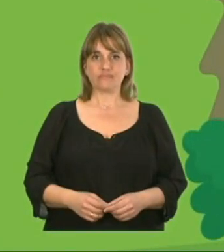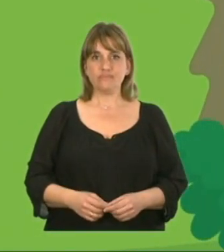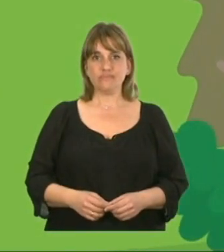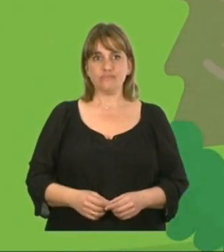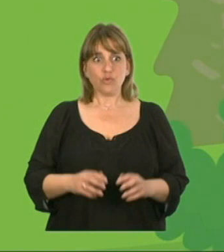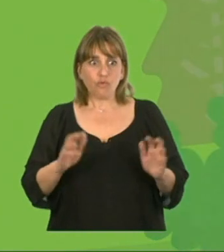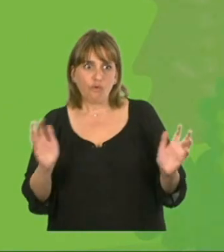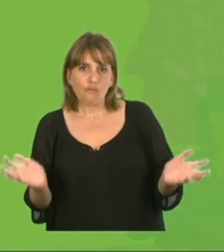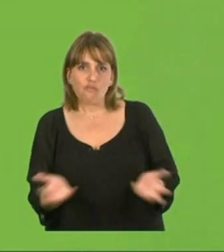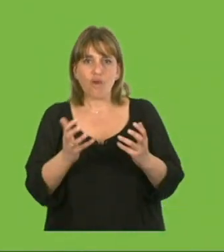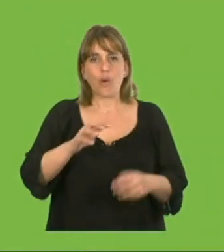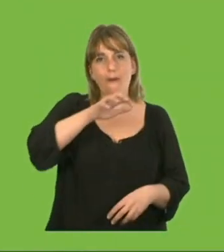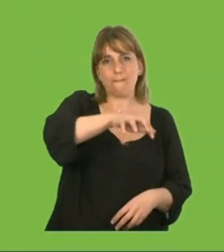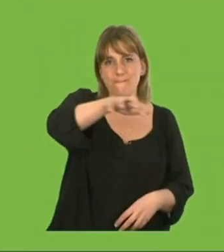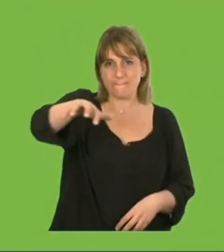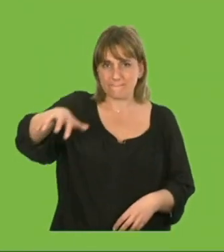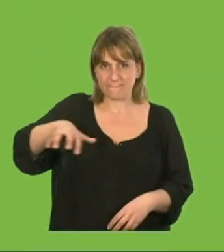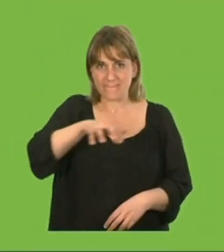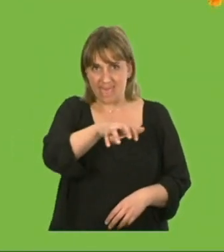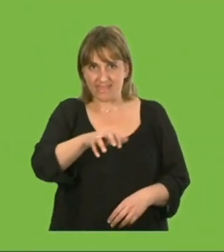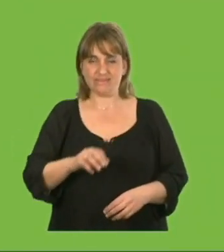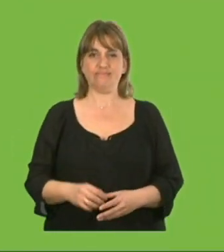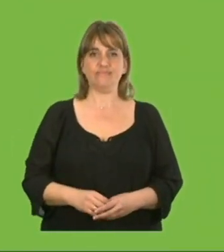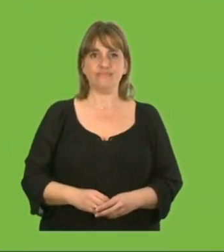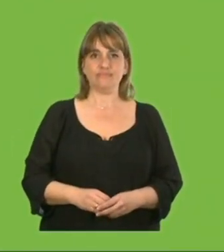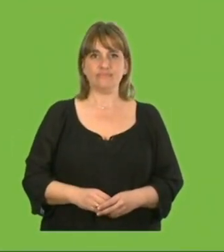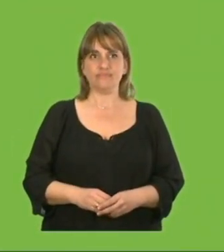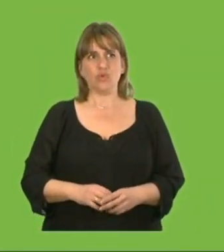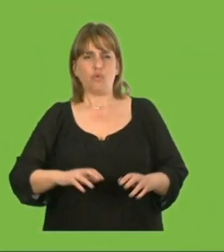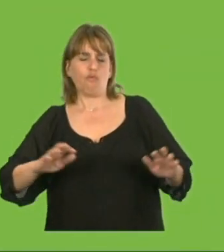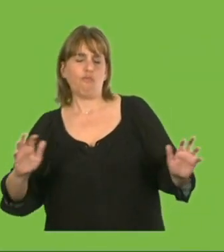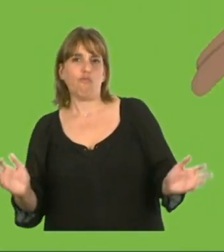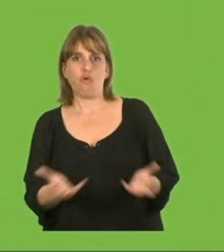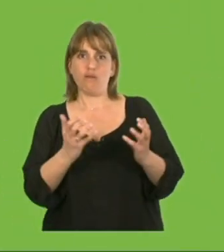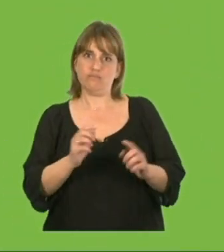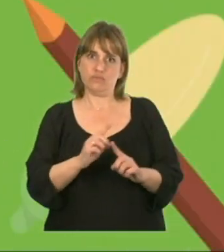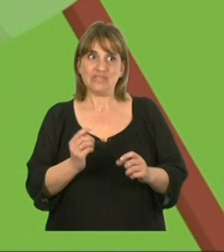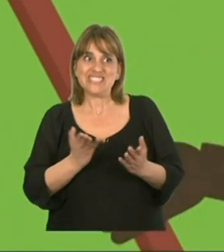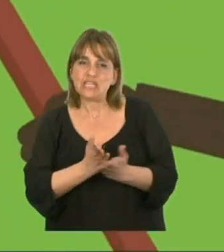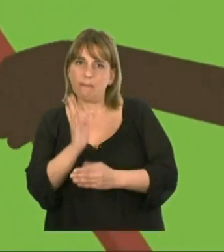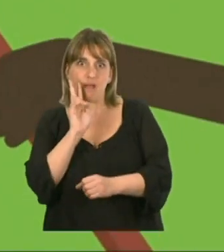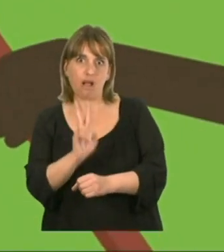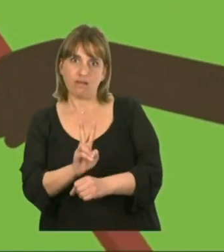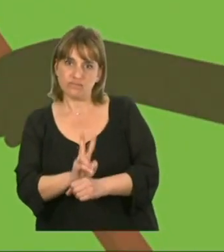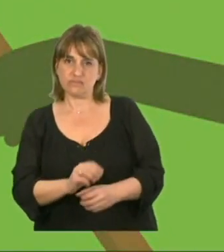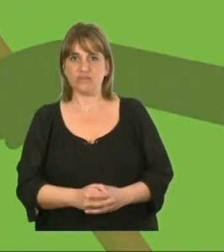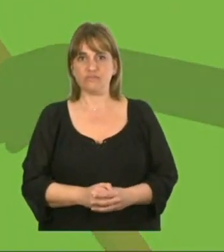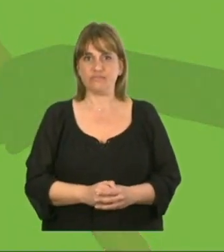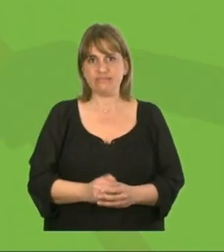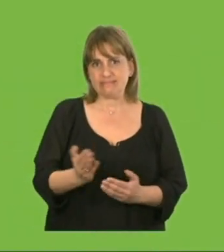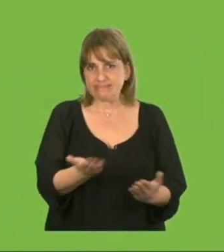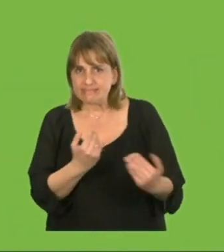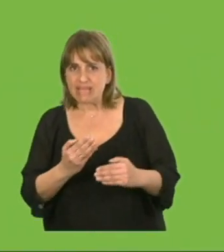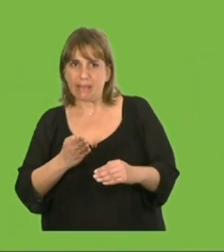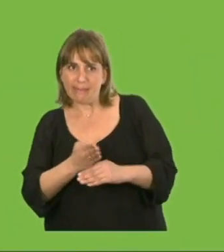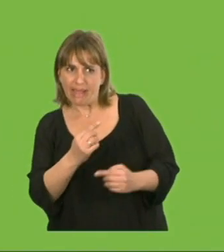Rodea el fuego con piedras, ladrillos u objetos similares. No hagas grandes fogatas y no dejes de vigilar el fuego. Remueve los restos de leña